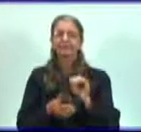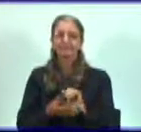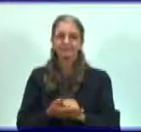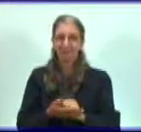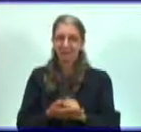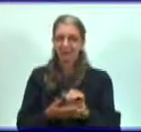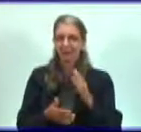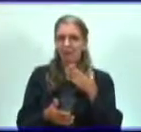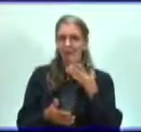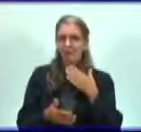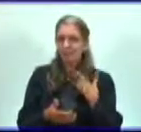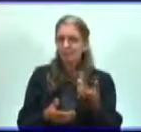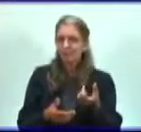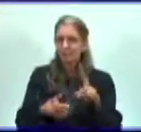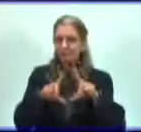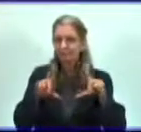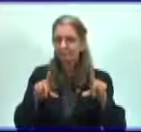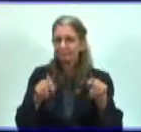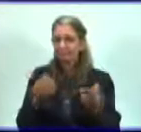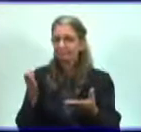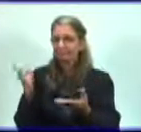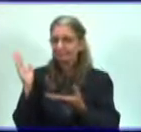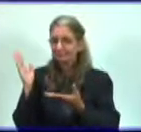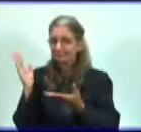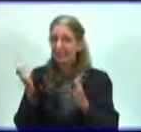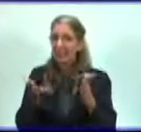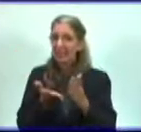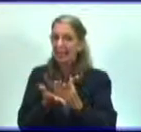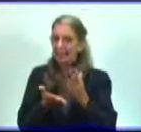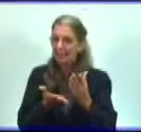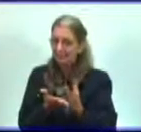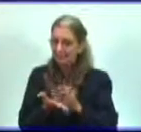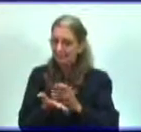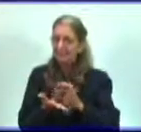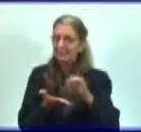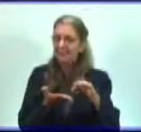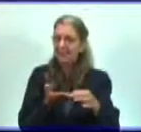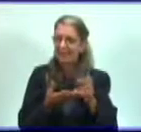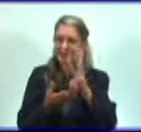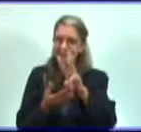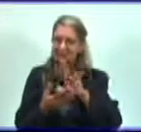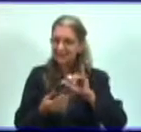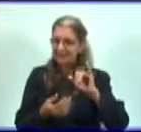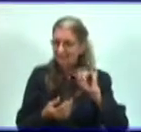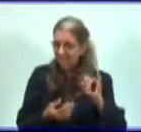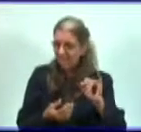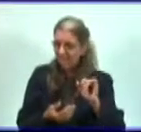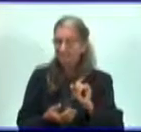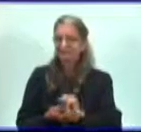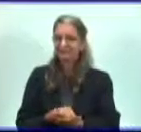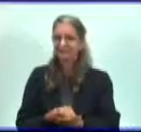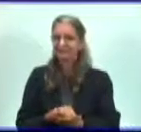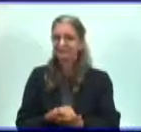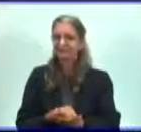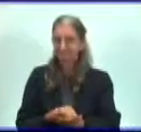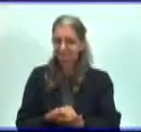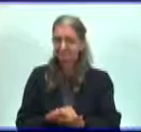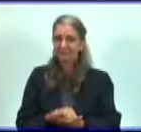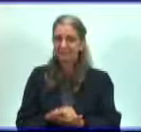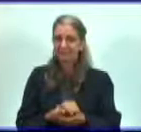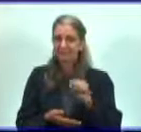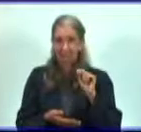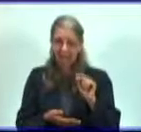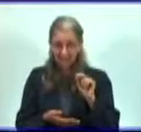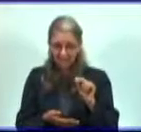observando pantalla, busquemos el libro en la página 36, página 36, y